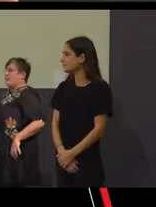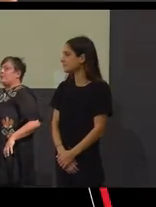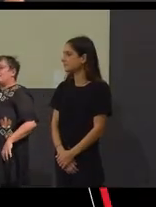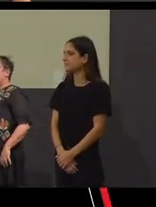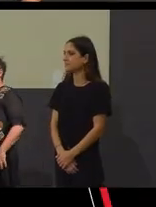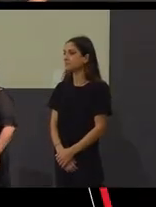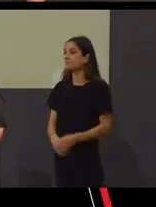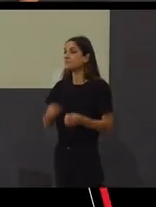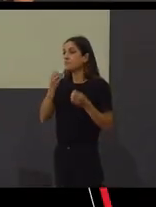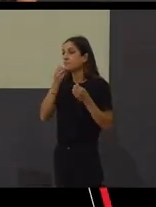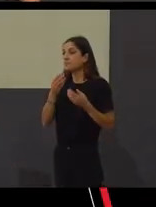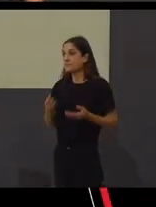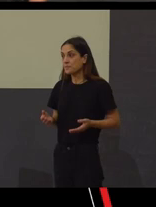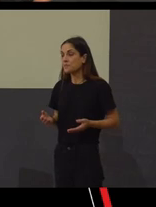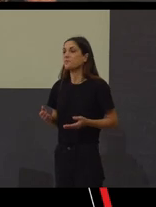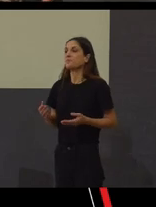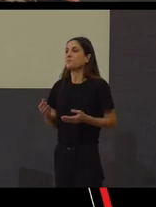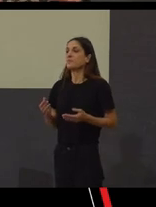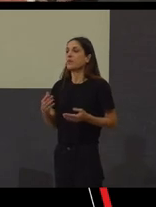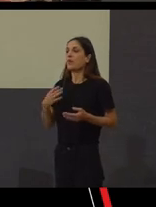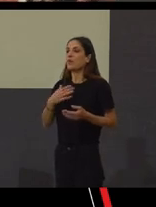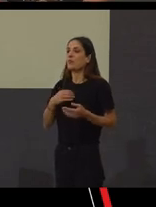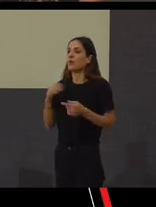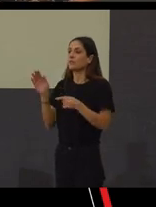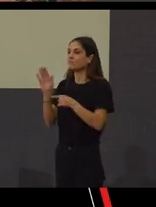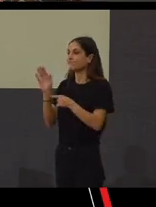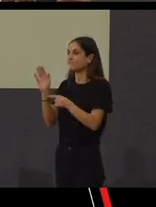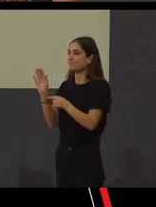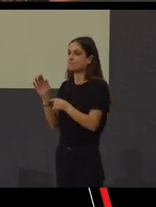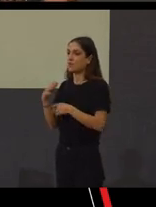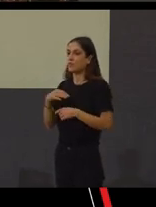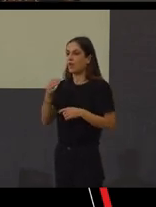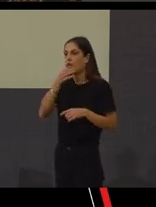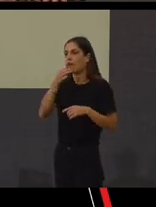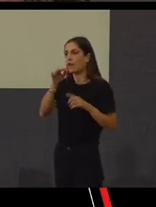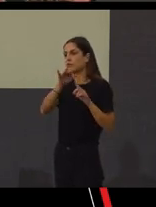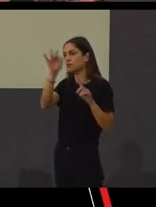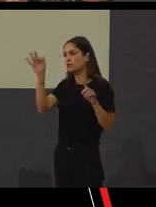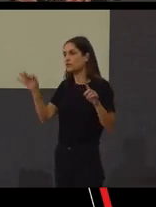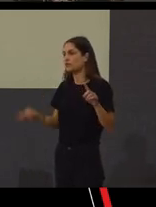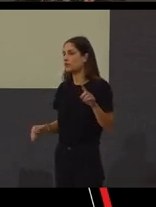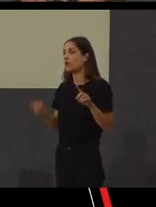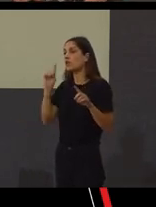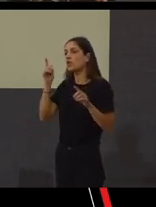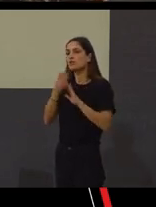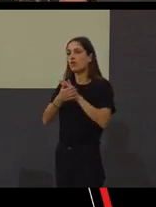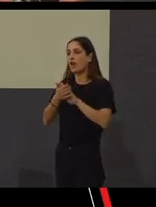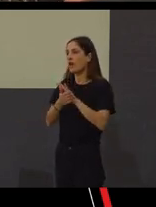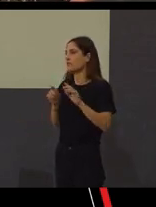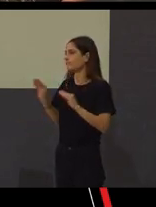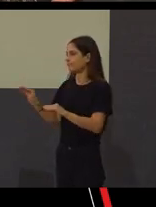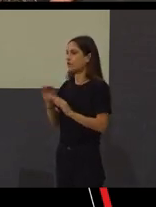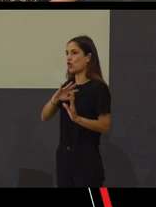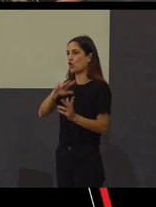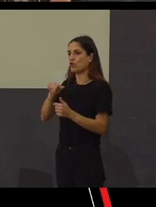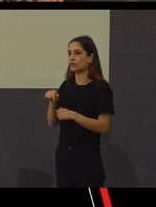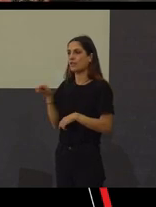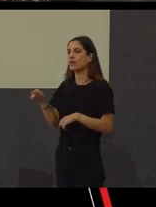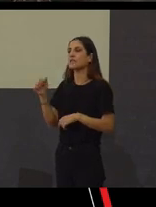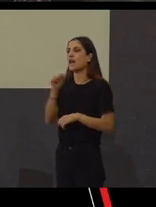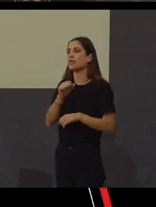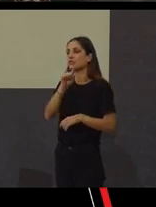Bueno, pasaría o resto da sesión so falando deste noticiario. É unha noticia, un noticiario do ano de 1943,